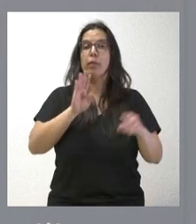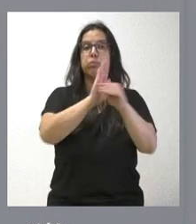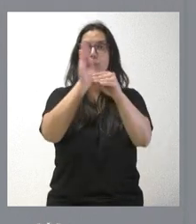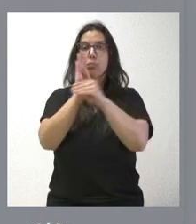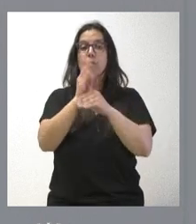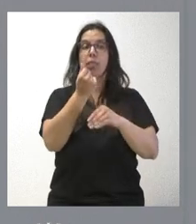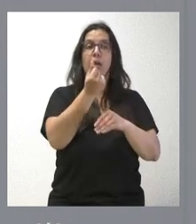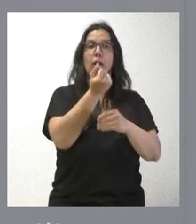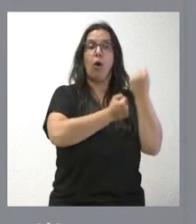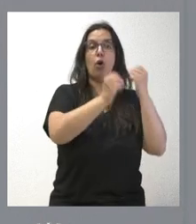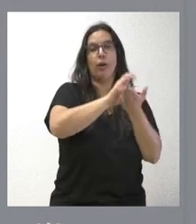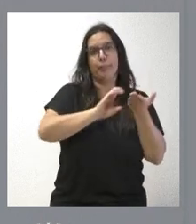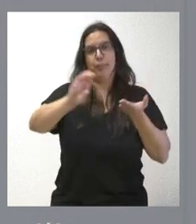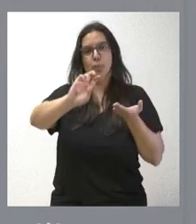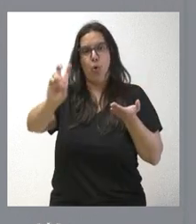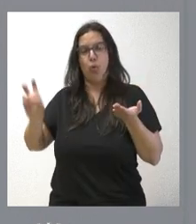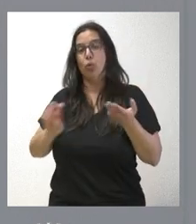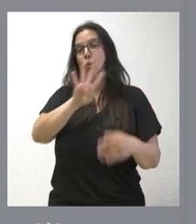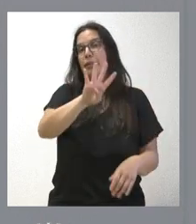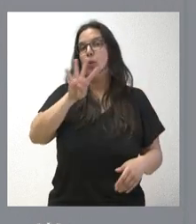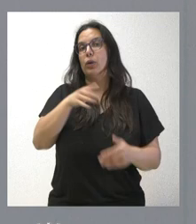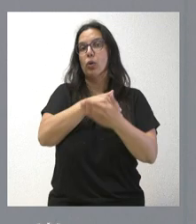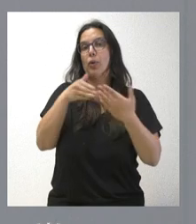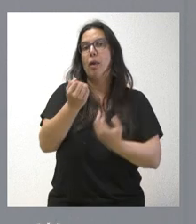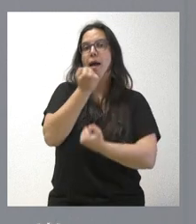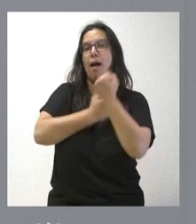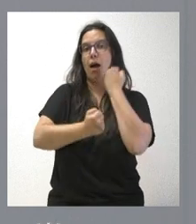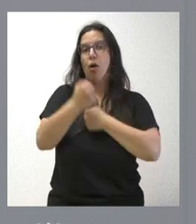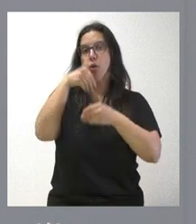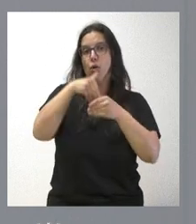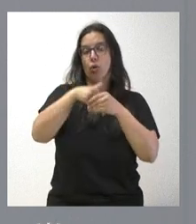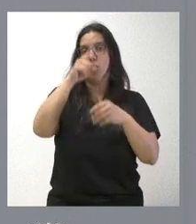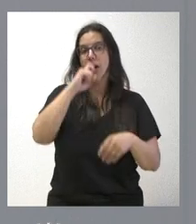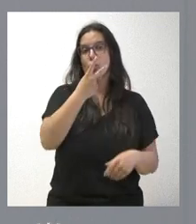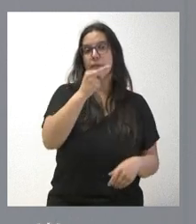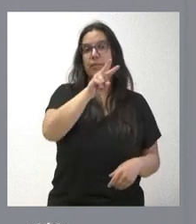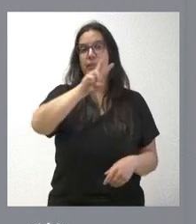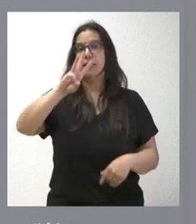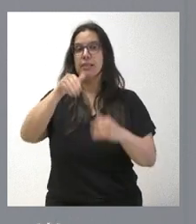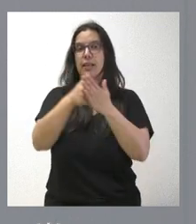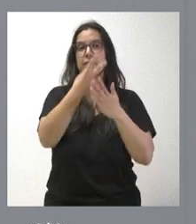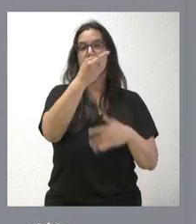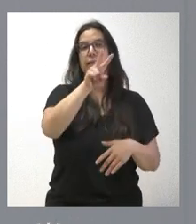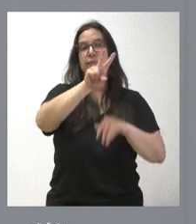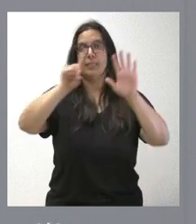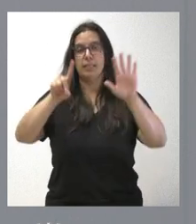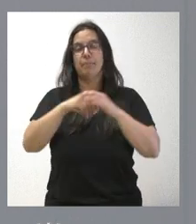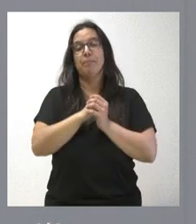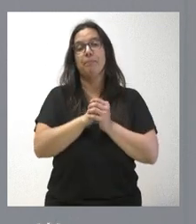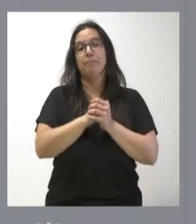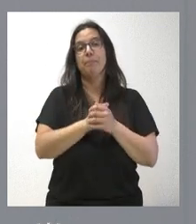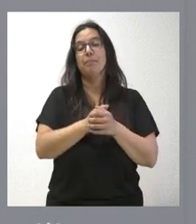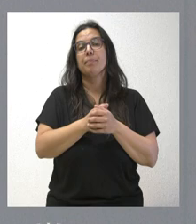otras finalidades. 44 millones de ahorro en estos años, entre el 2003 y el 2026. El consumo